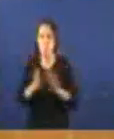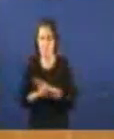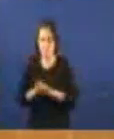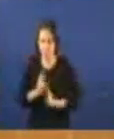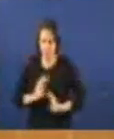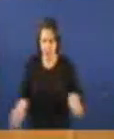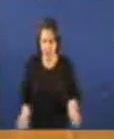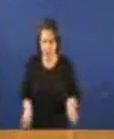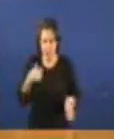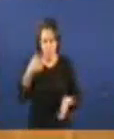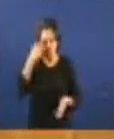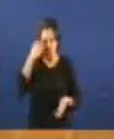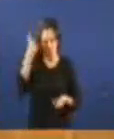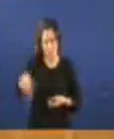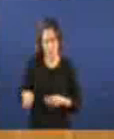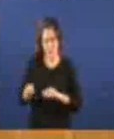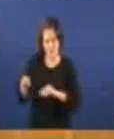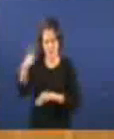Eu estou seguro que vostede conhece